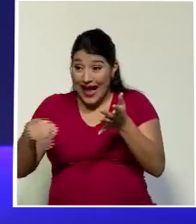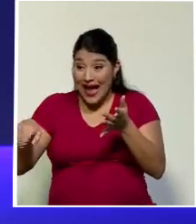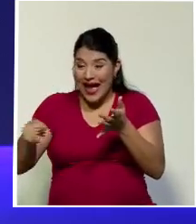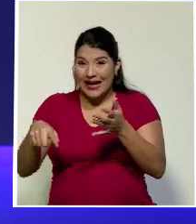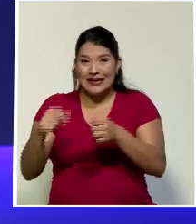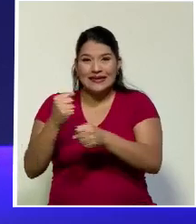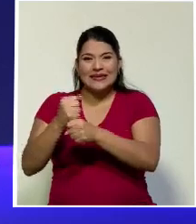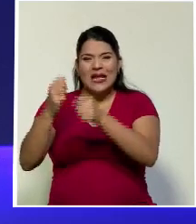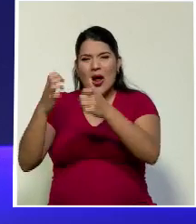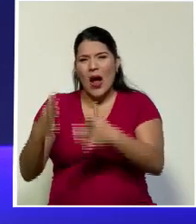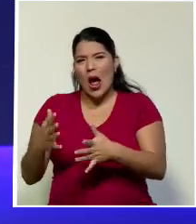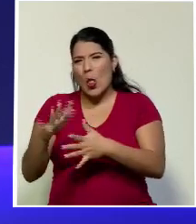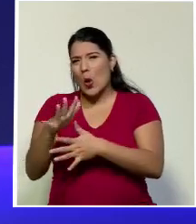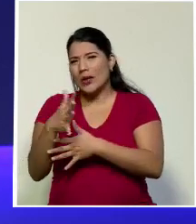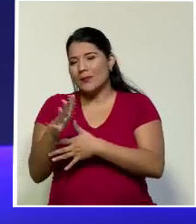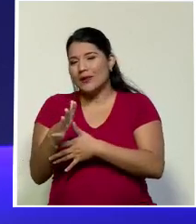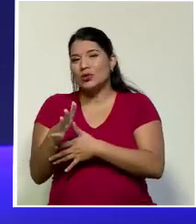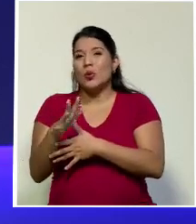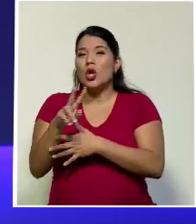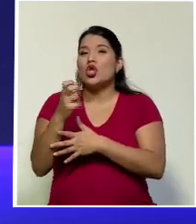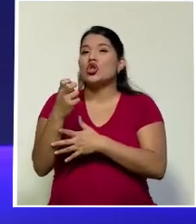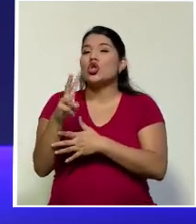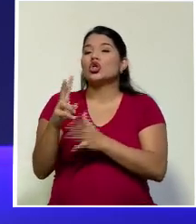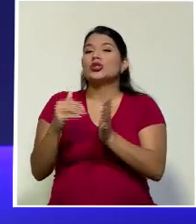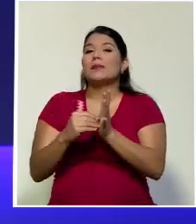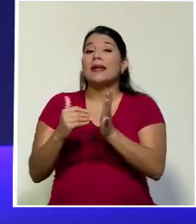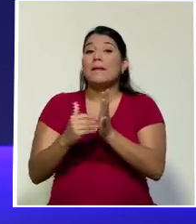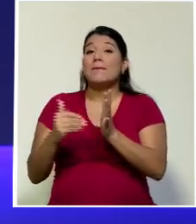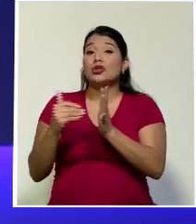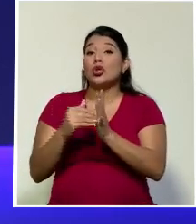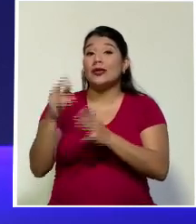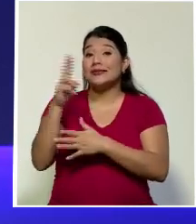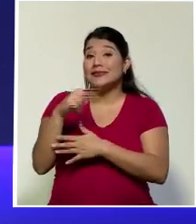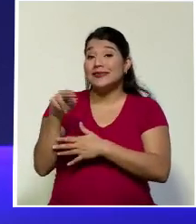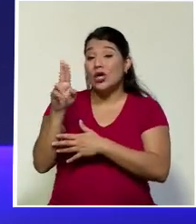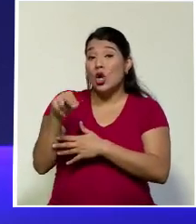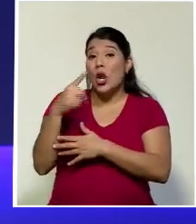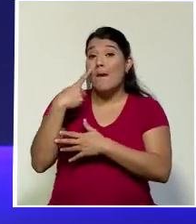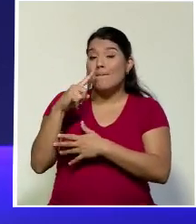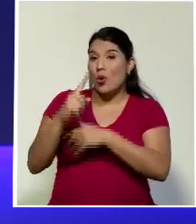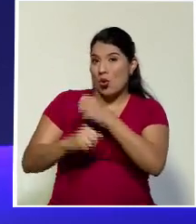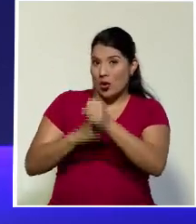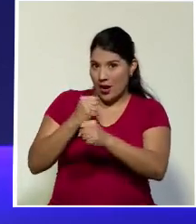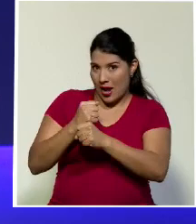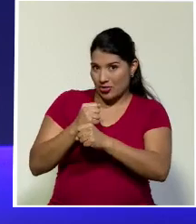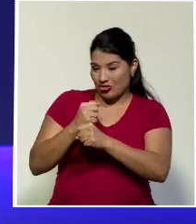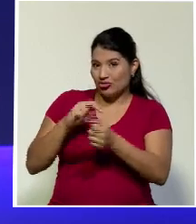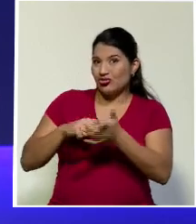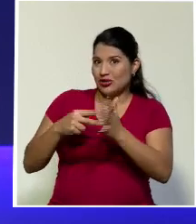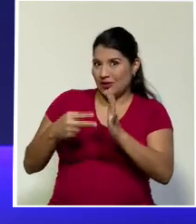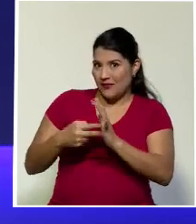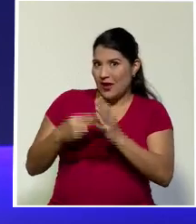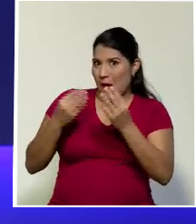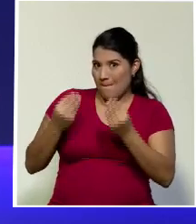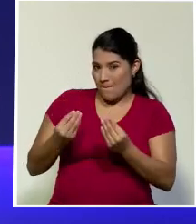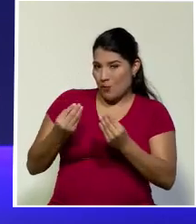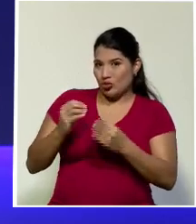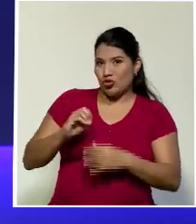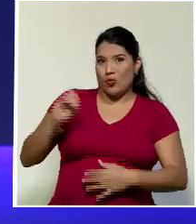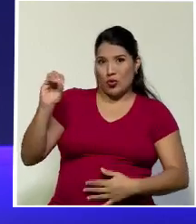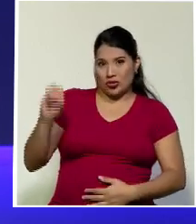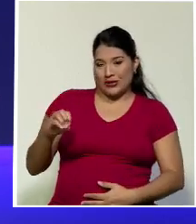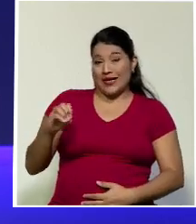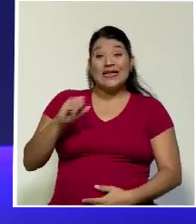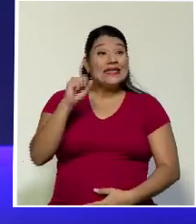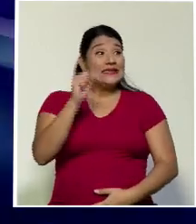anda en el orden de los 12.000 millones de colones anuales. Es un porcentaje considerable alrededor de... Es decir, los